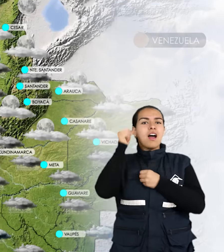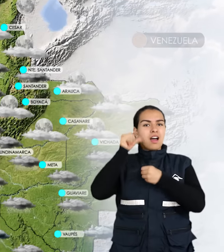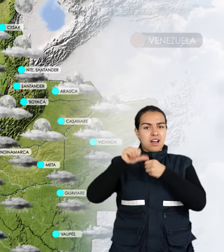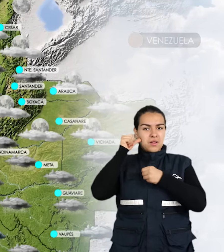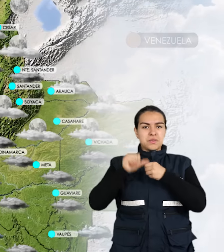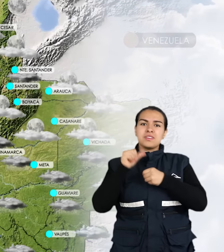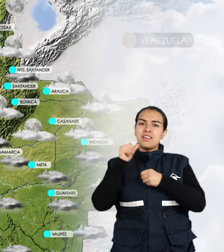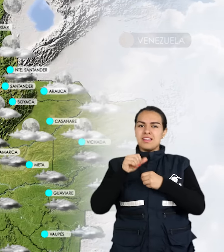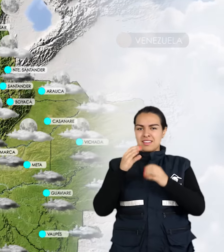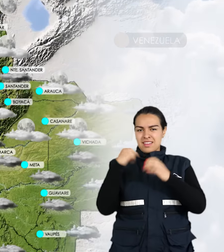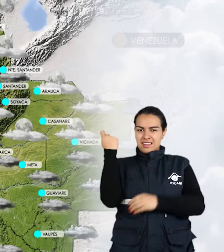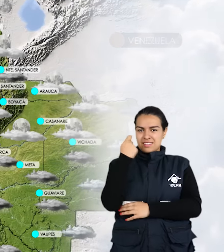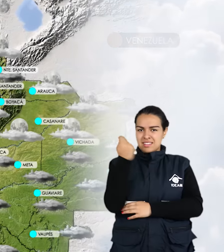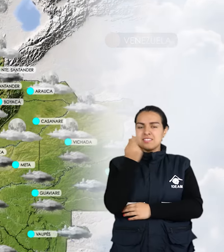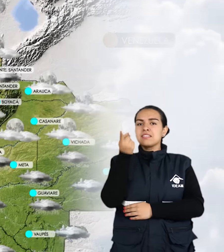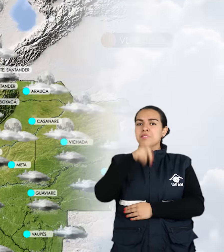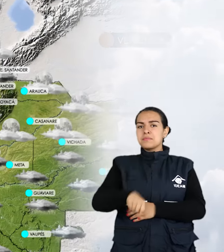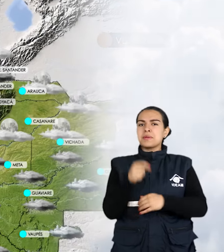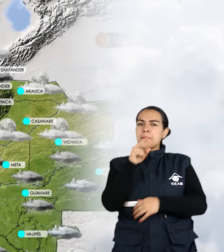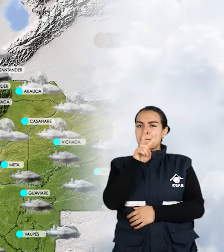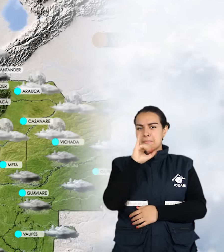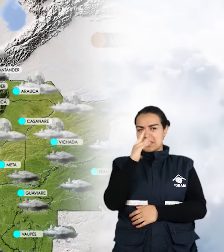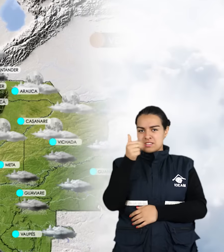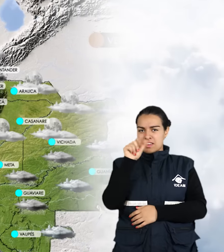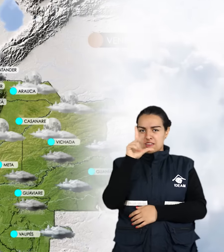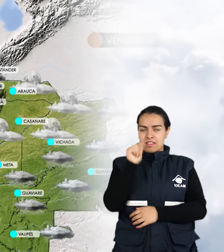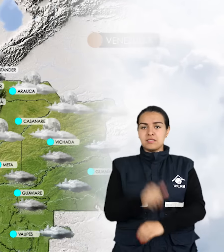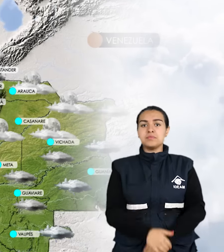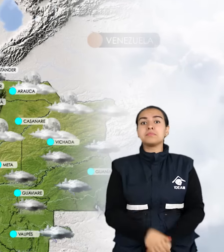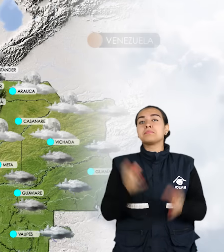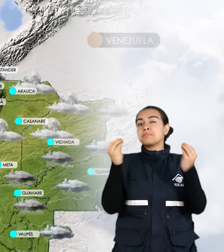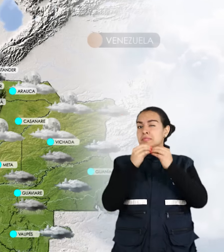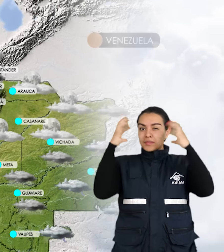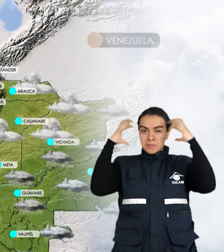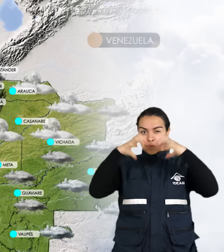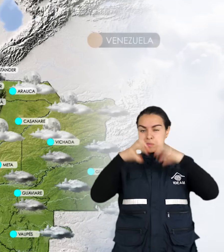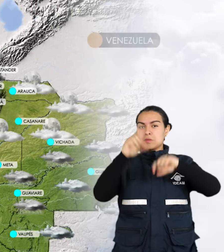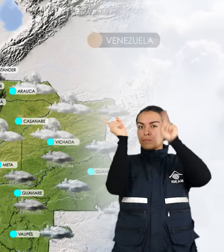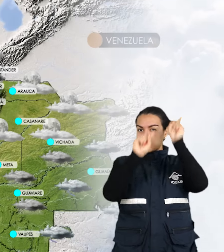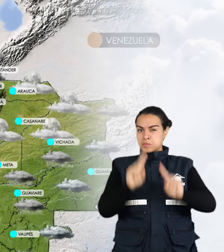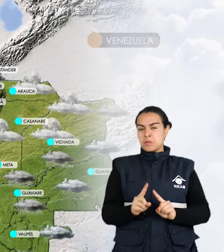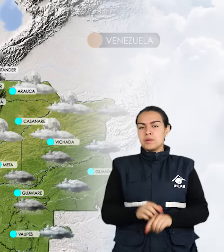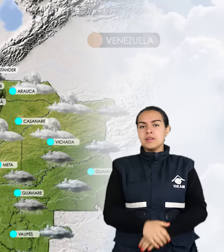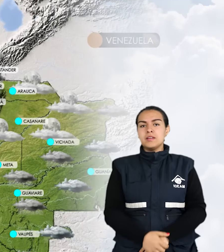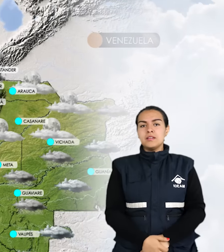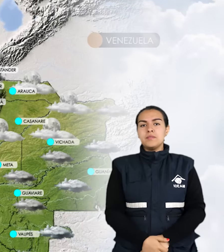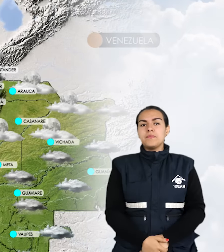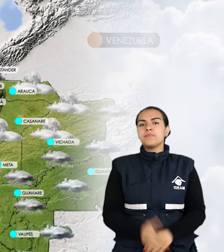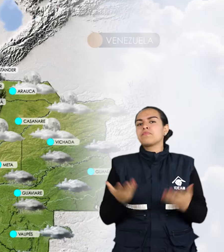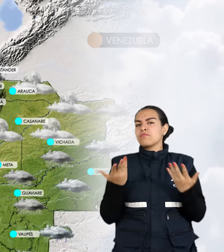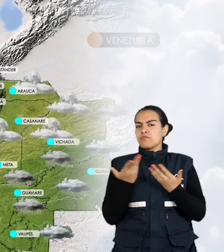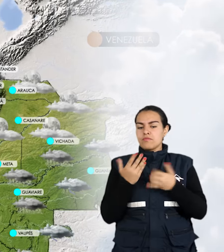y el norte de Bichada. La mayor cantidad de nubosidad con lluvias y tormentas eléctricas en algunos casos se espera